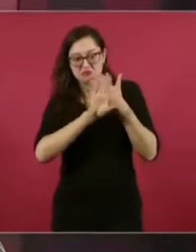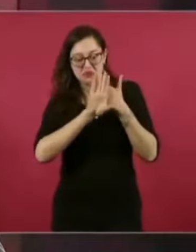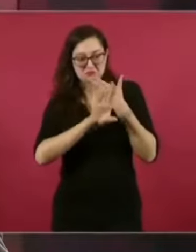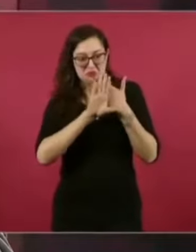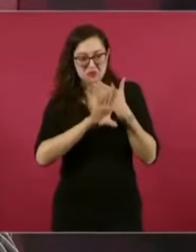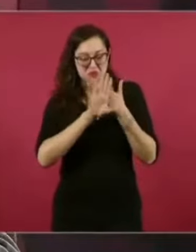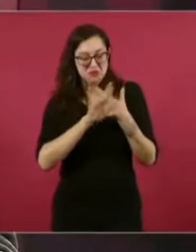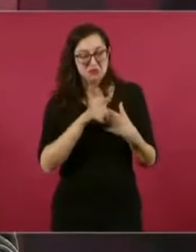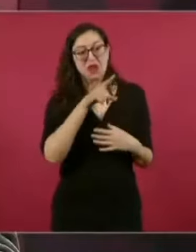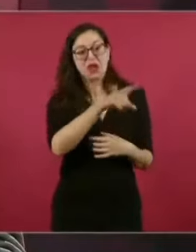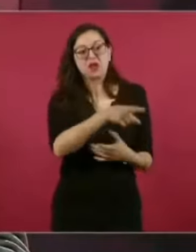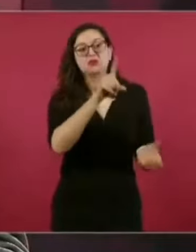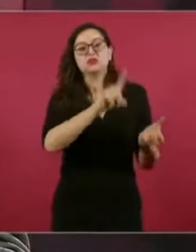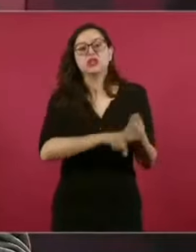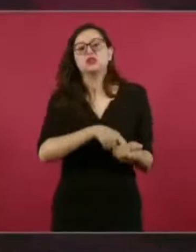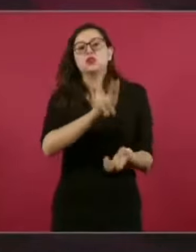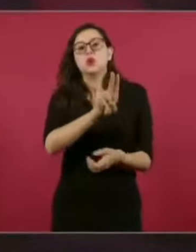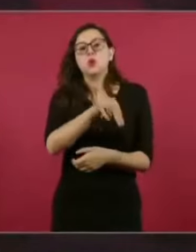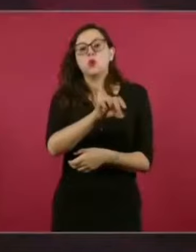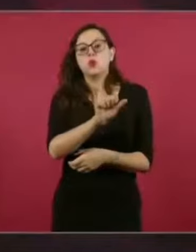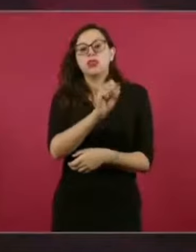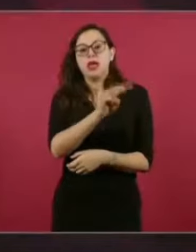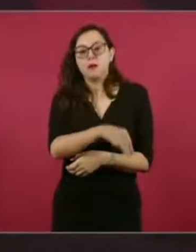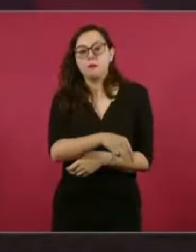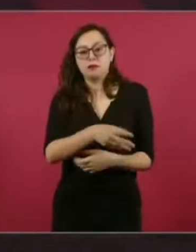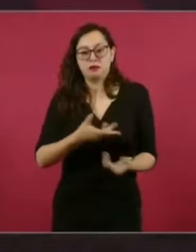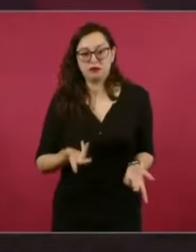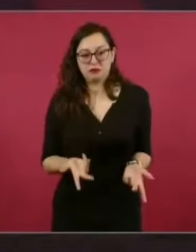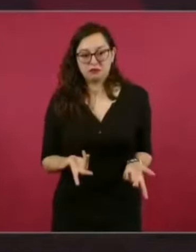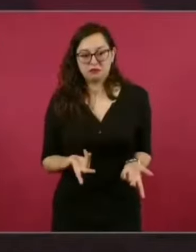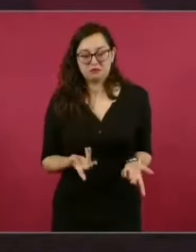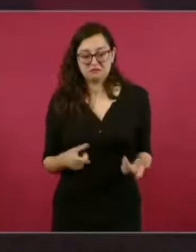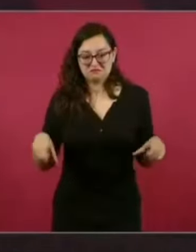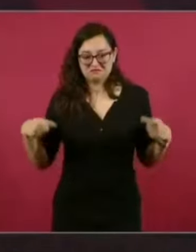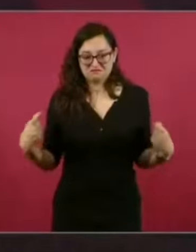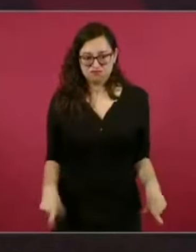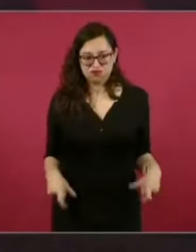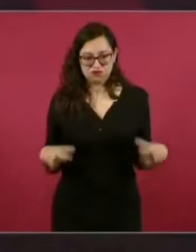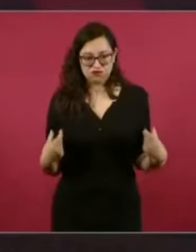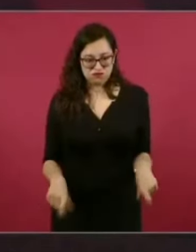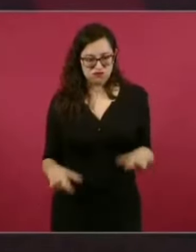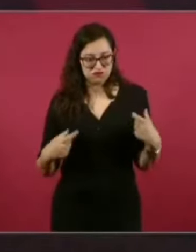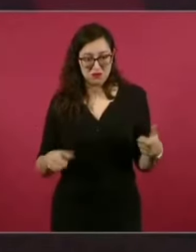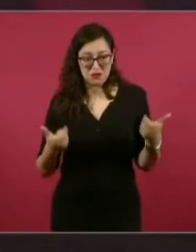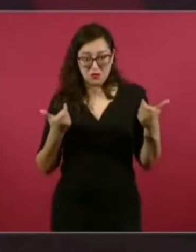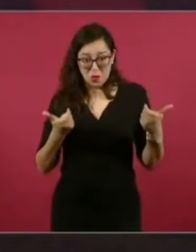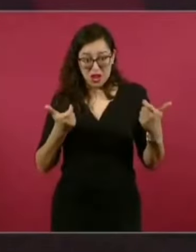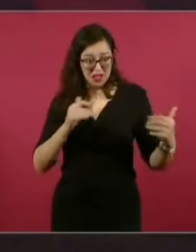y ganan lo mismo que yo gano,